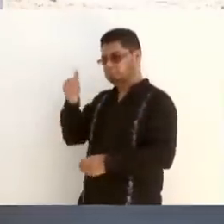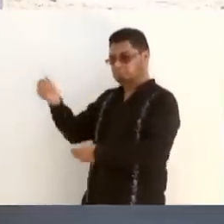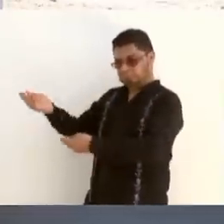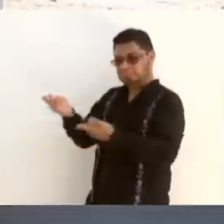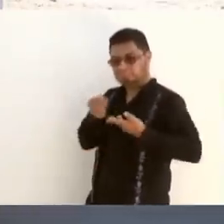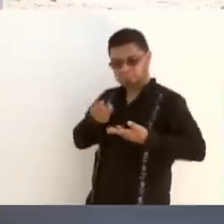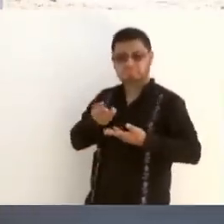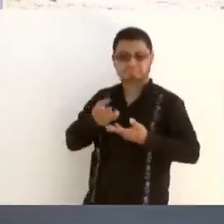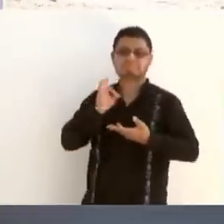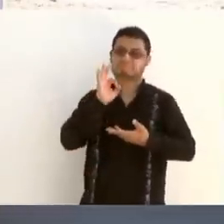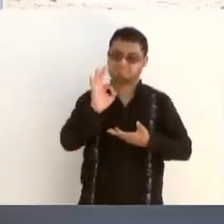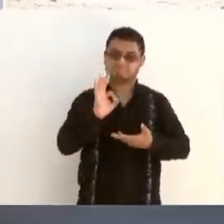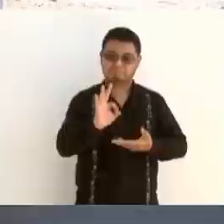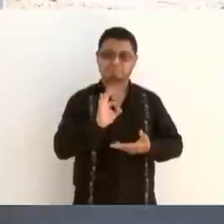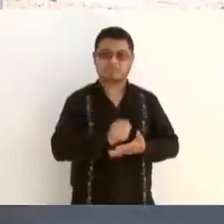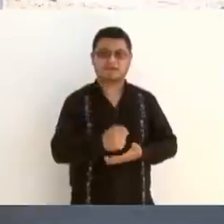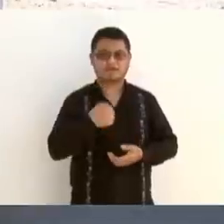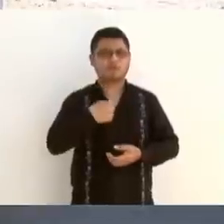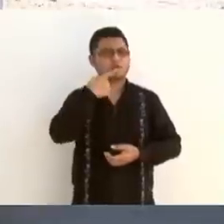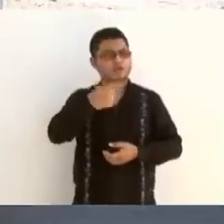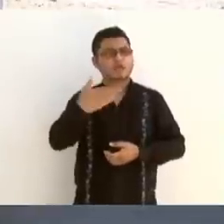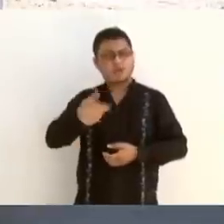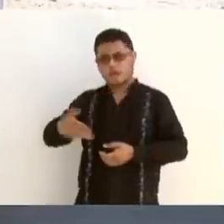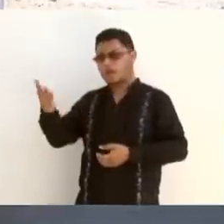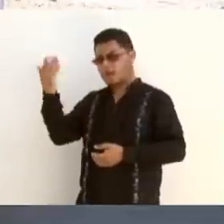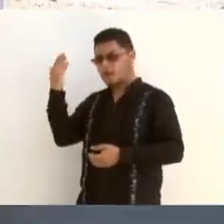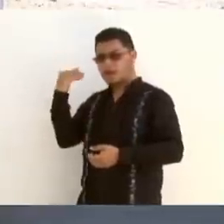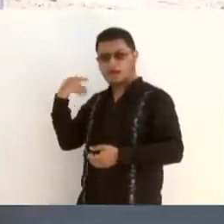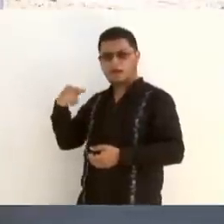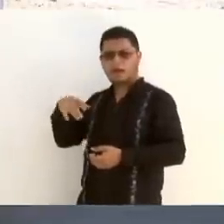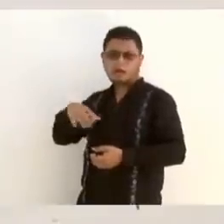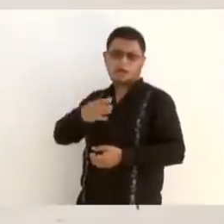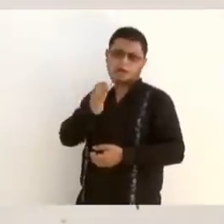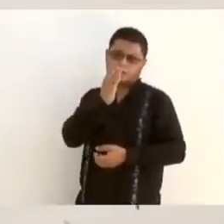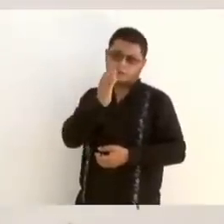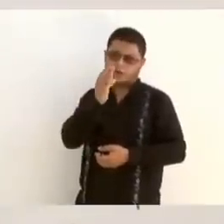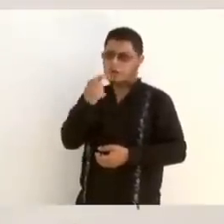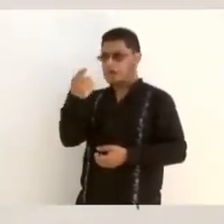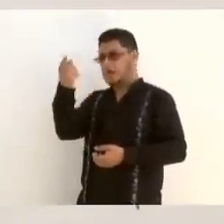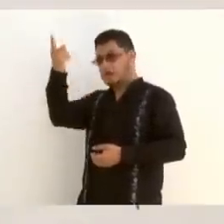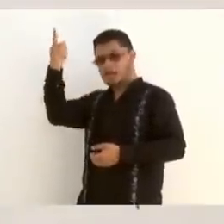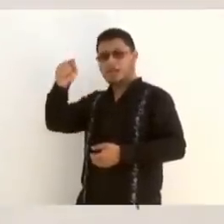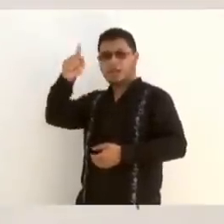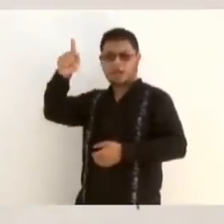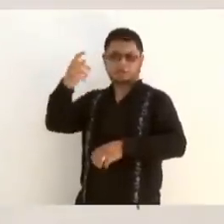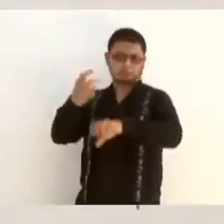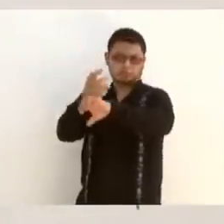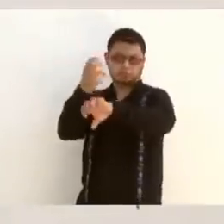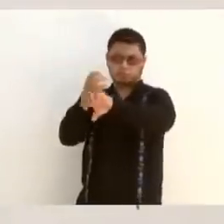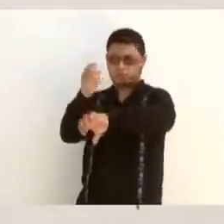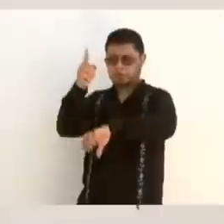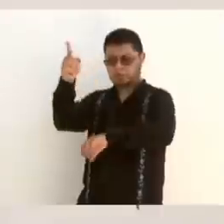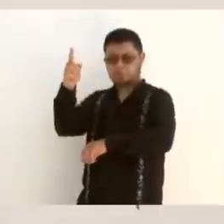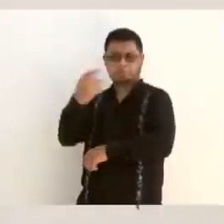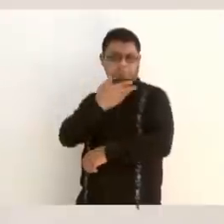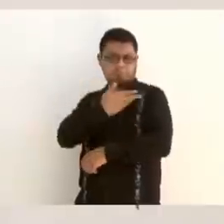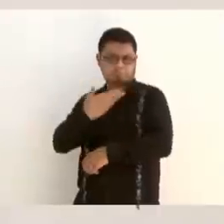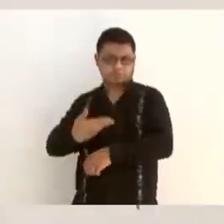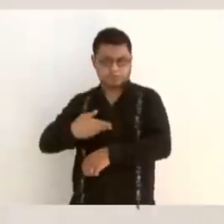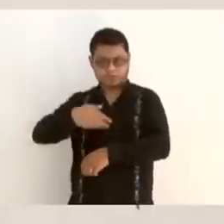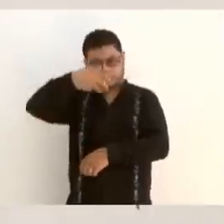Y es un hombre, lo dije incluso en la cena, en la Casa Blanca, con el presidente Trump,